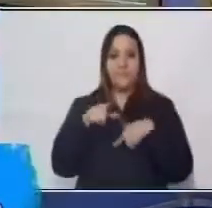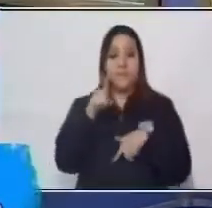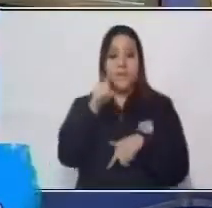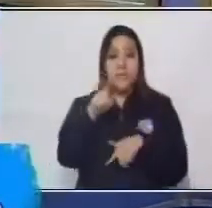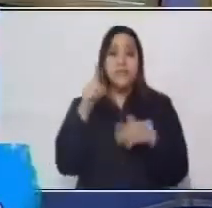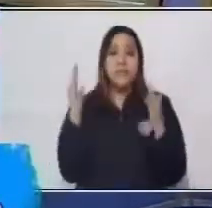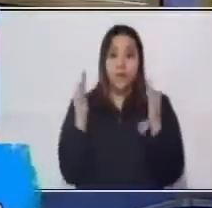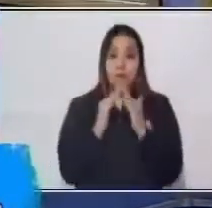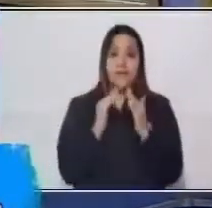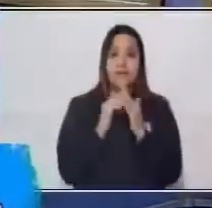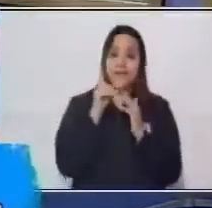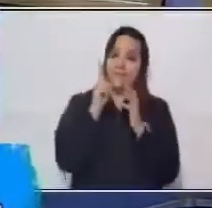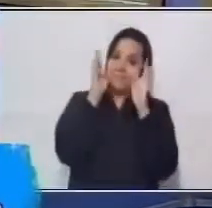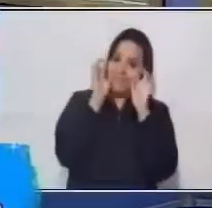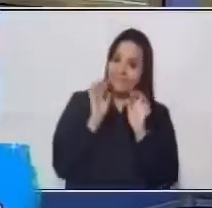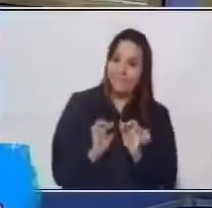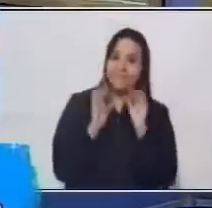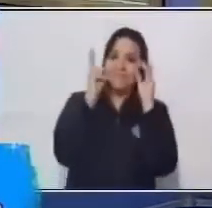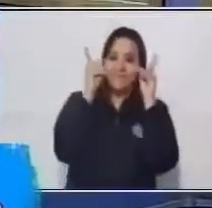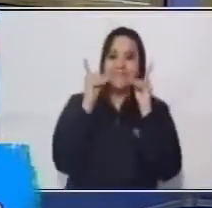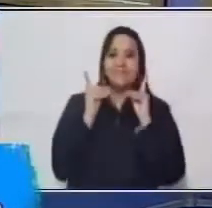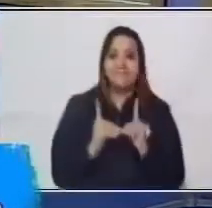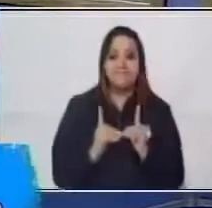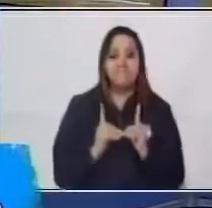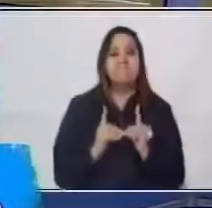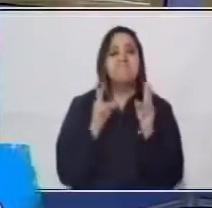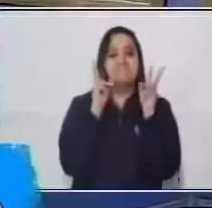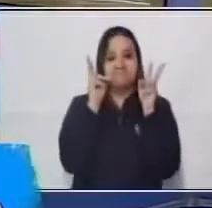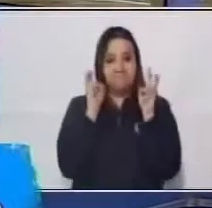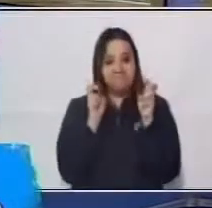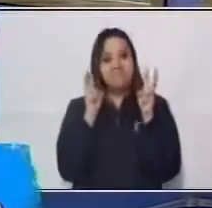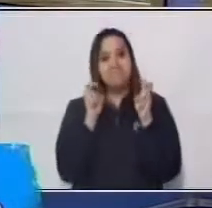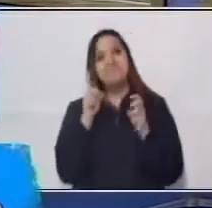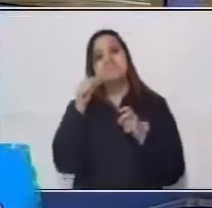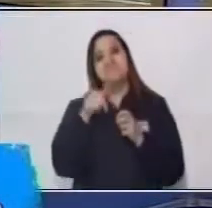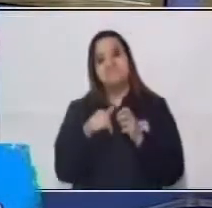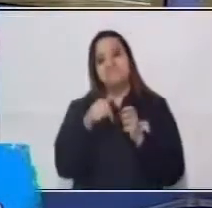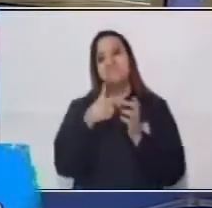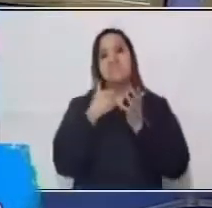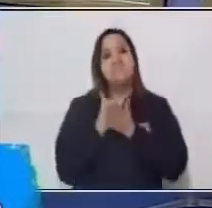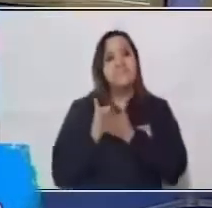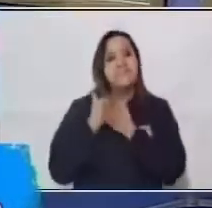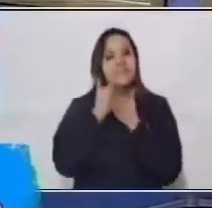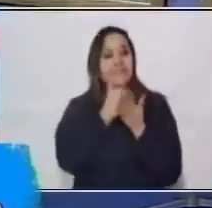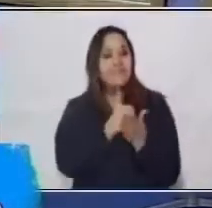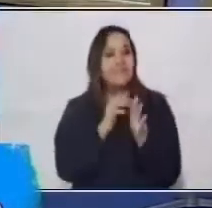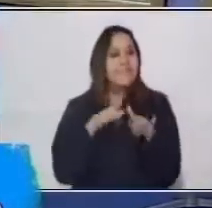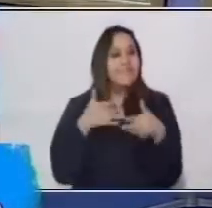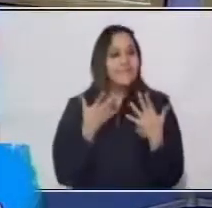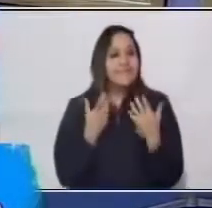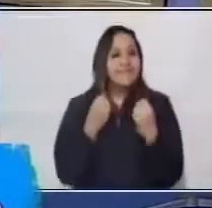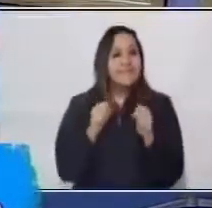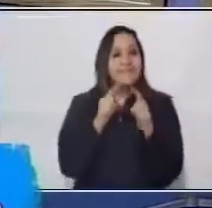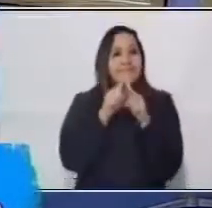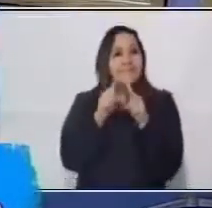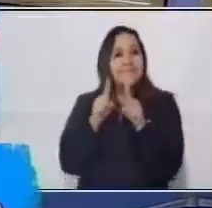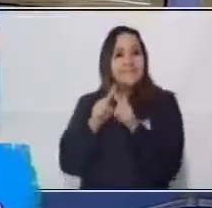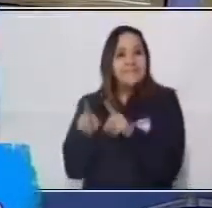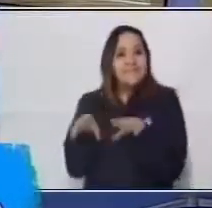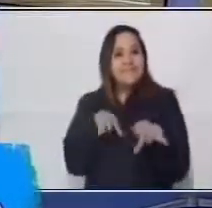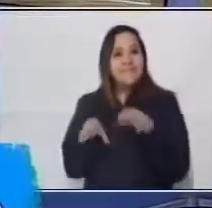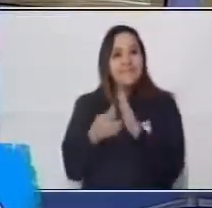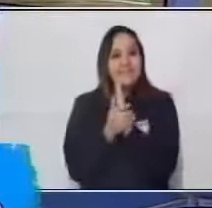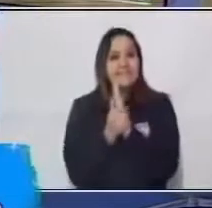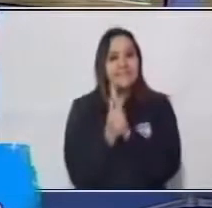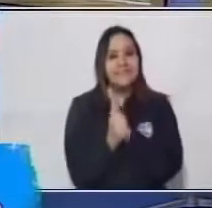casa hay alguna persona con discapacidad, este tema les ayudará a ejercitar habilidades